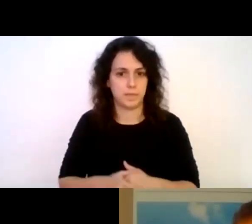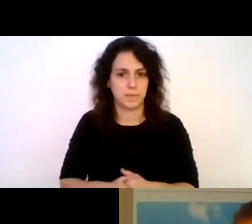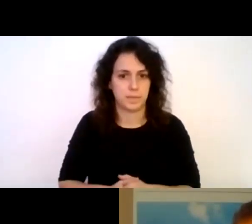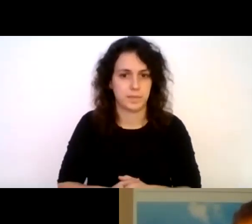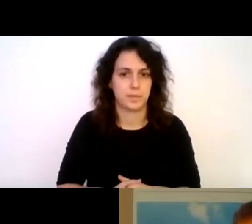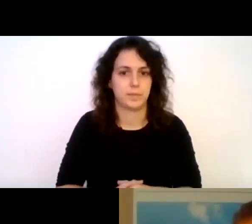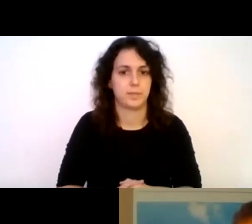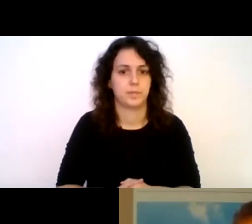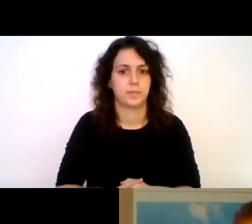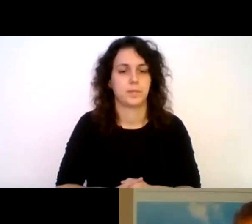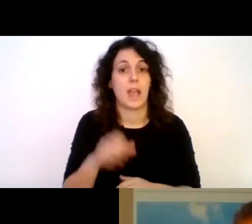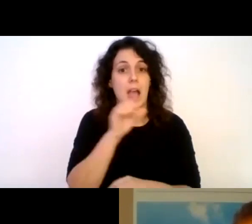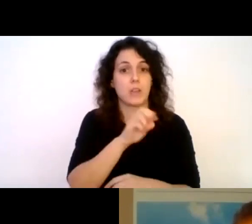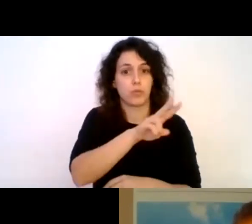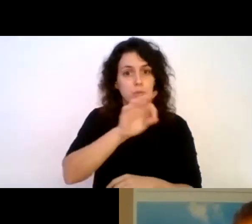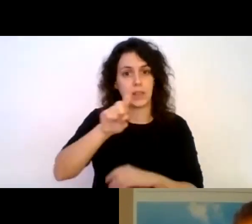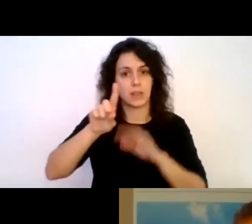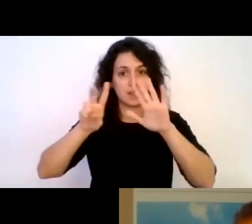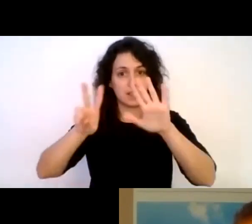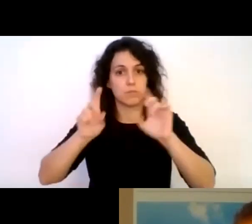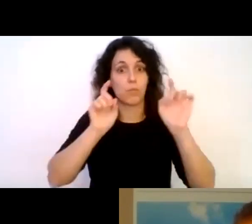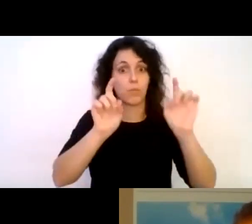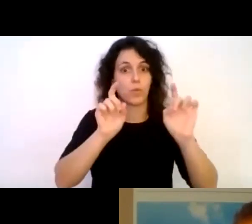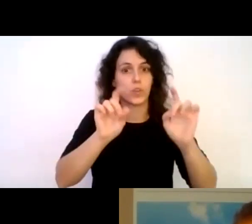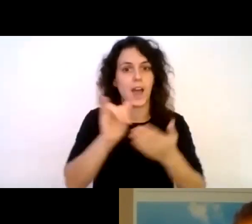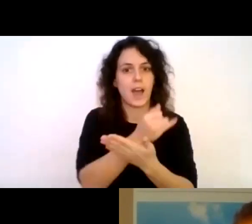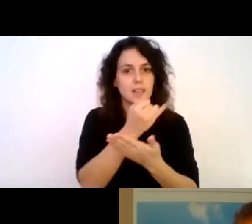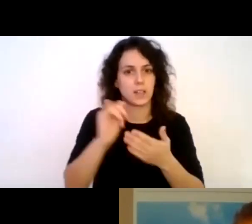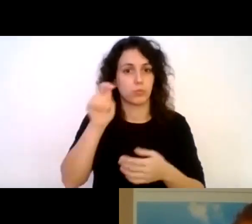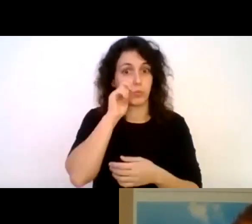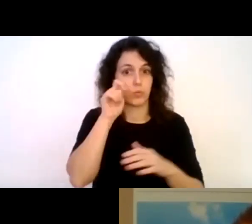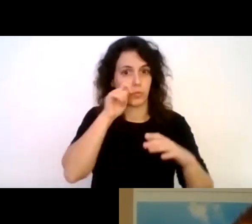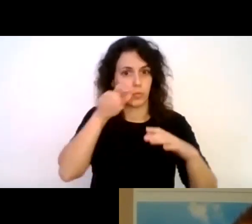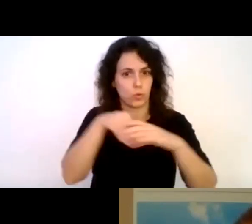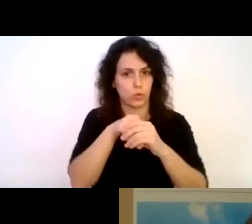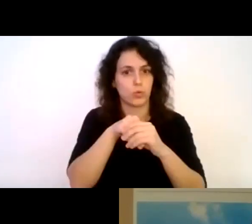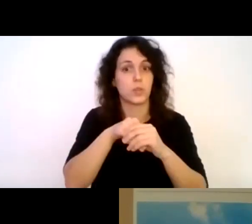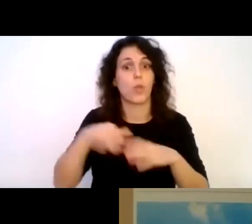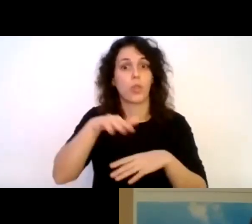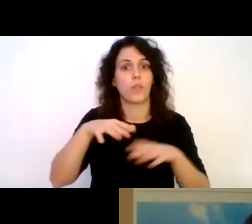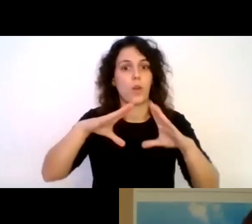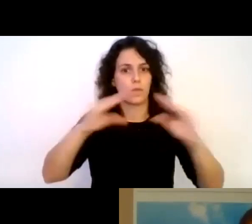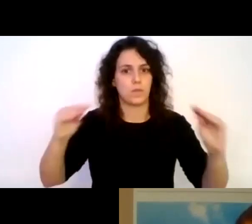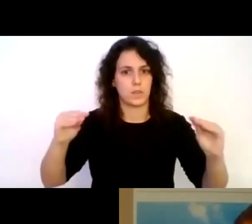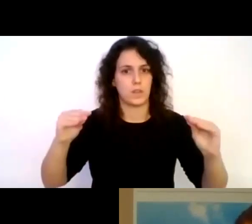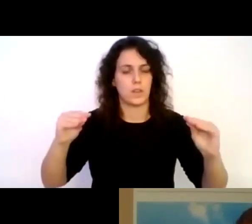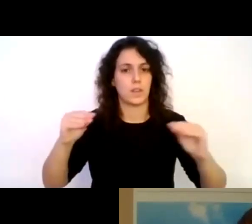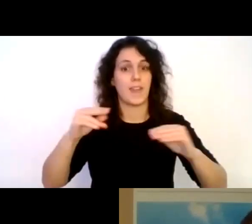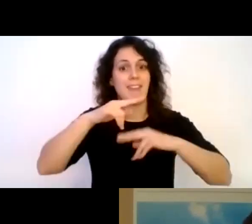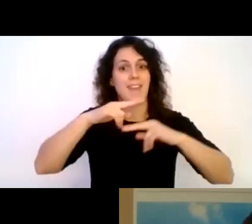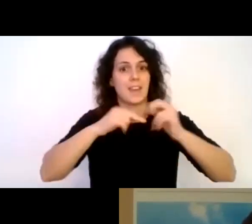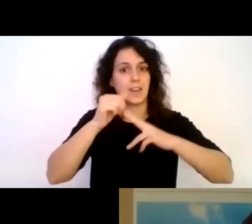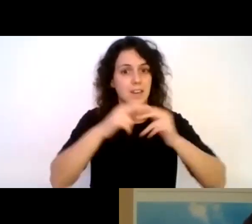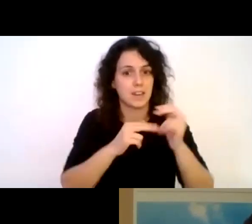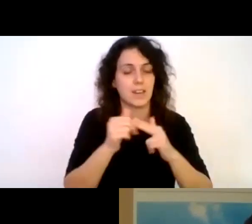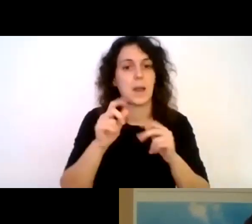Desde 2017 es docente en una asignatura de turismo inclusivo en la carrera de ingeniería, gestión de expediciones y